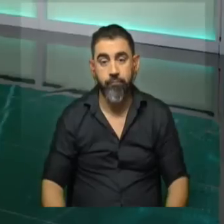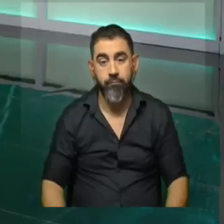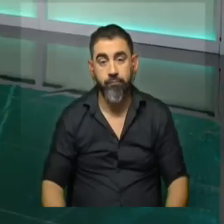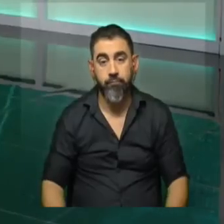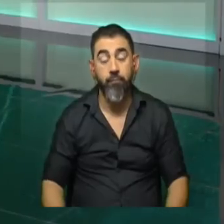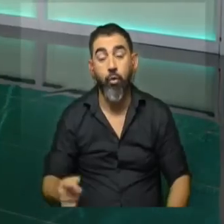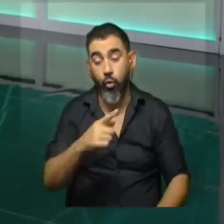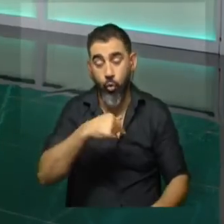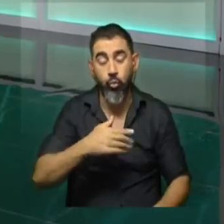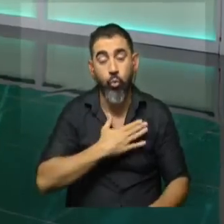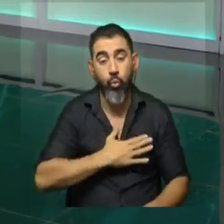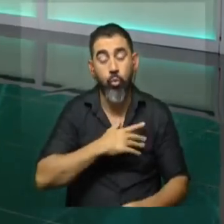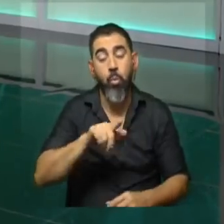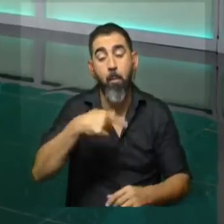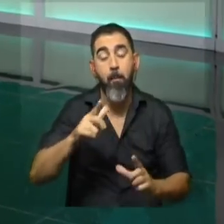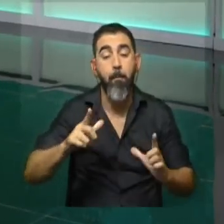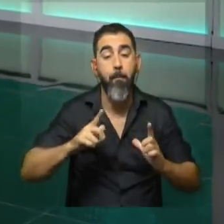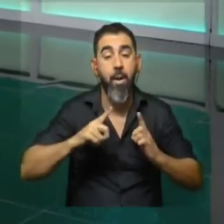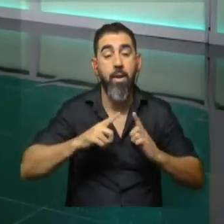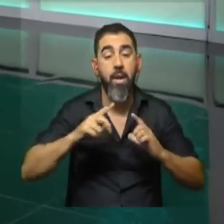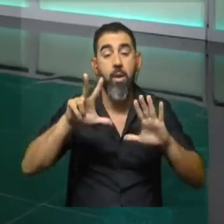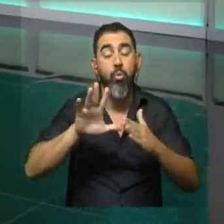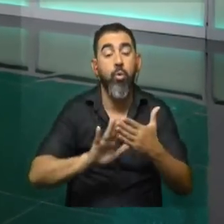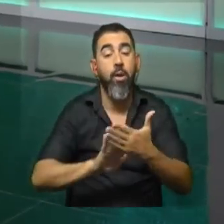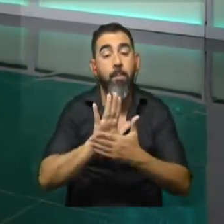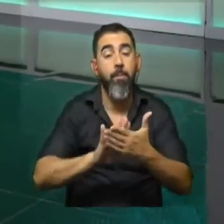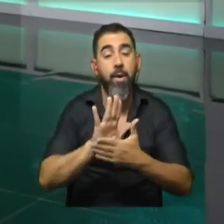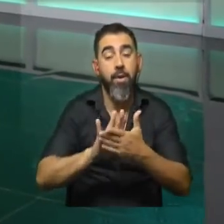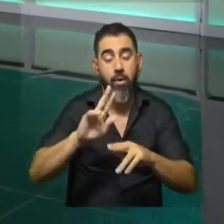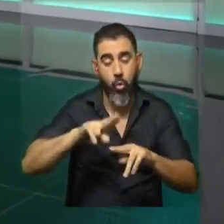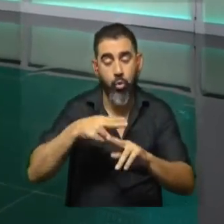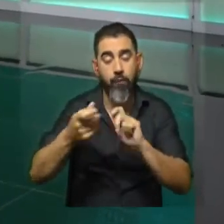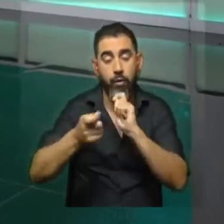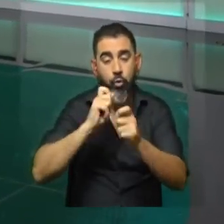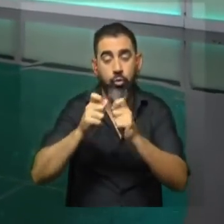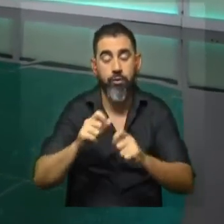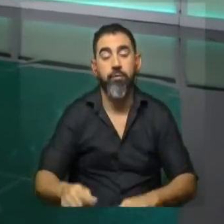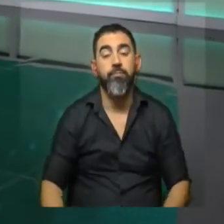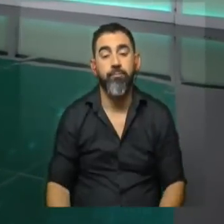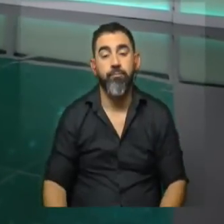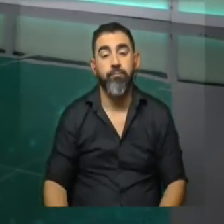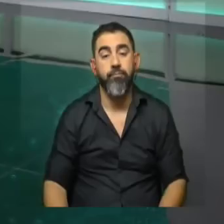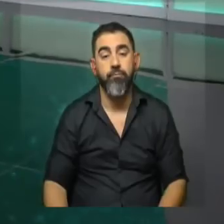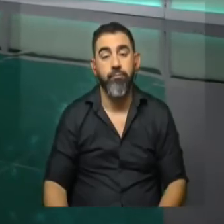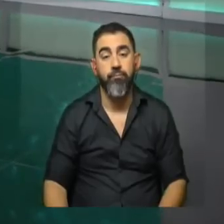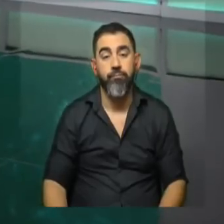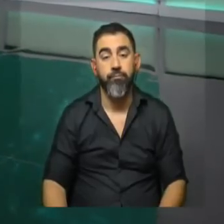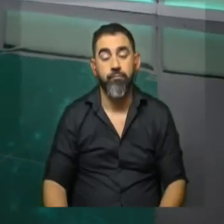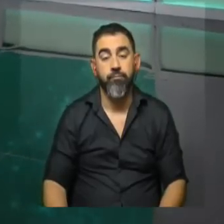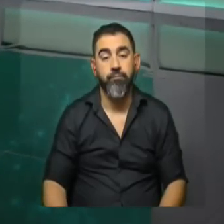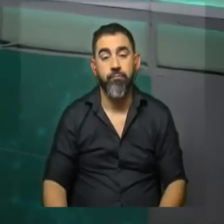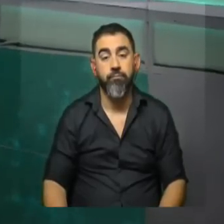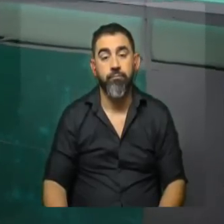Viva. Y nosotros con mucho gusto los estamos reencontrando bien tempranito a las 8 en punto con las primeras noticias de TV Ciudad. Los